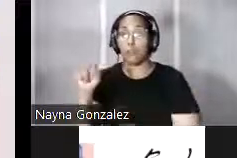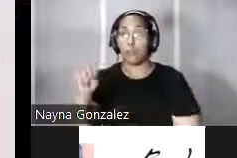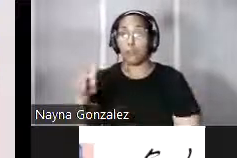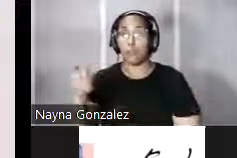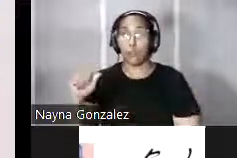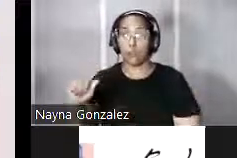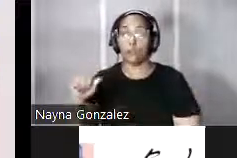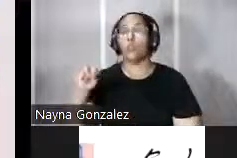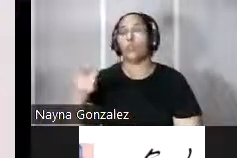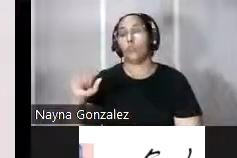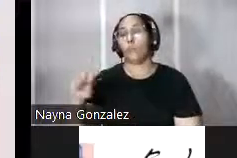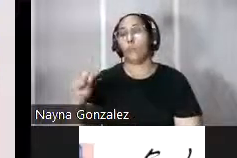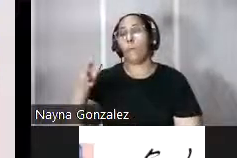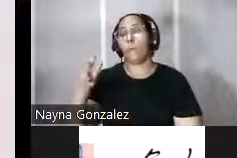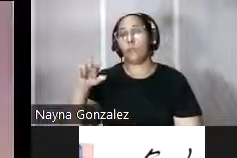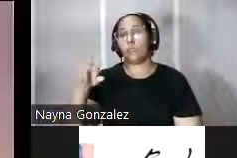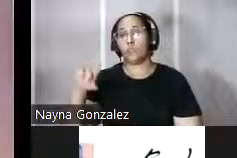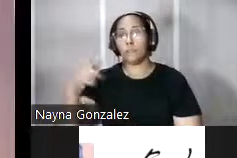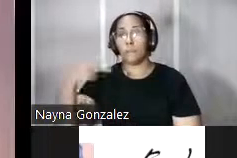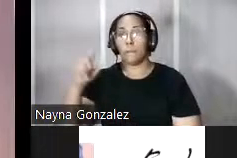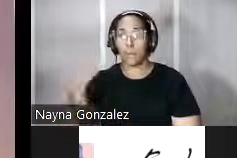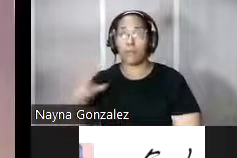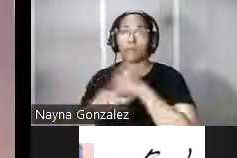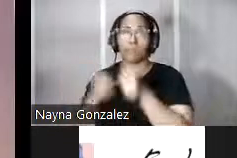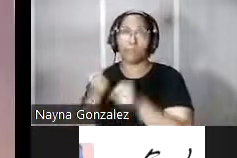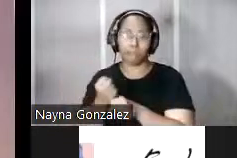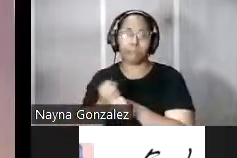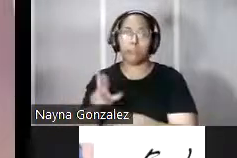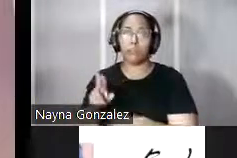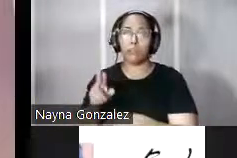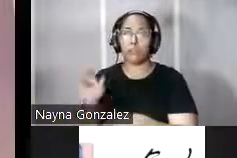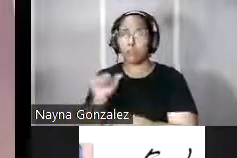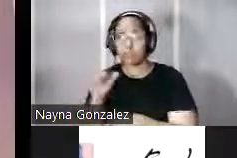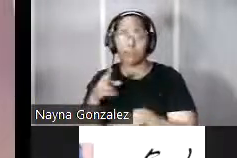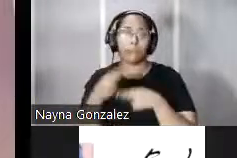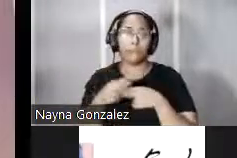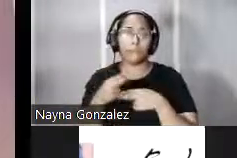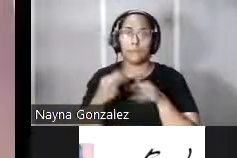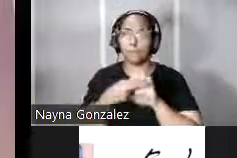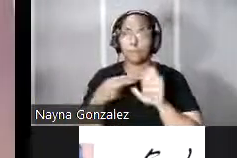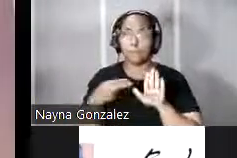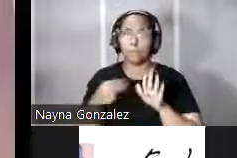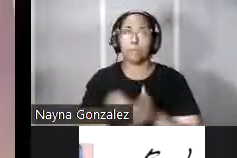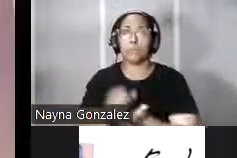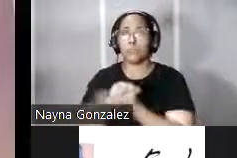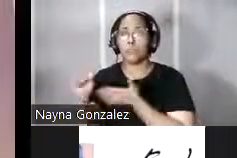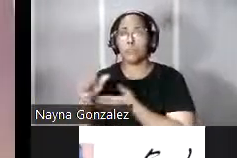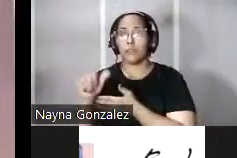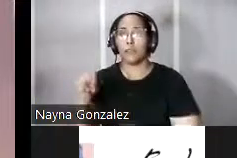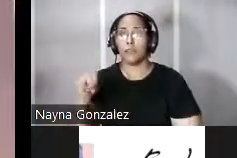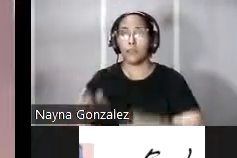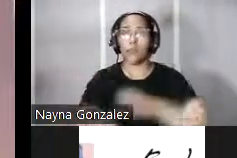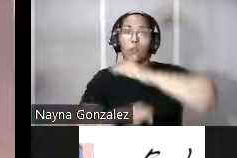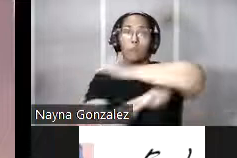de los mismos nombres. El puente de San Antonio fue conocido inicialmente como el puente de la Aguada